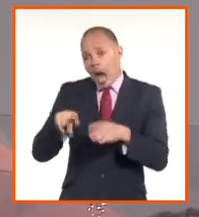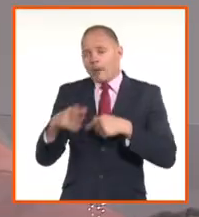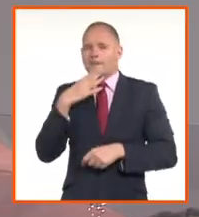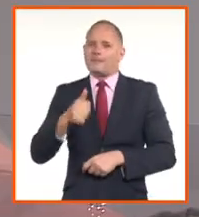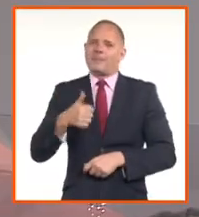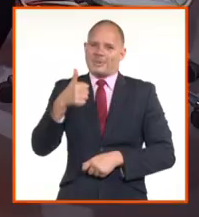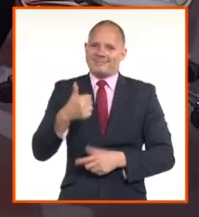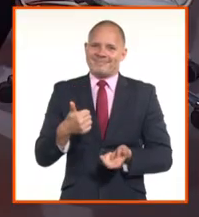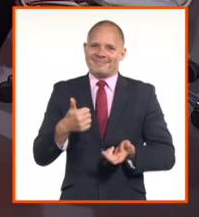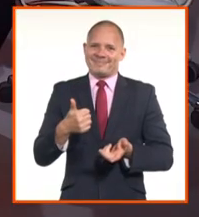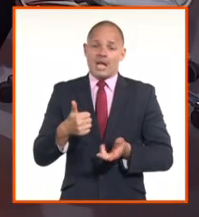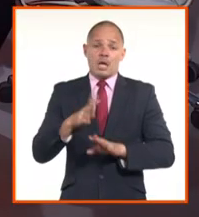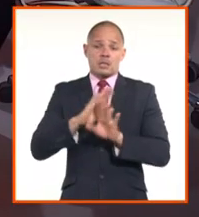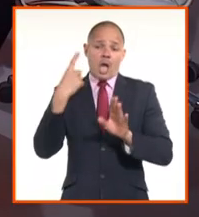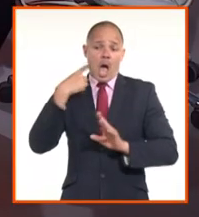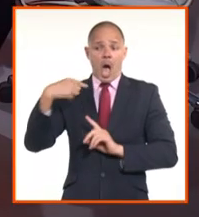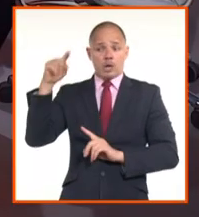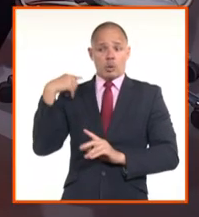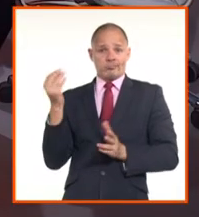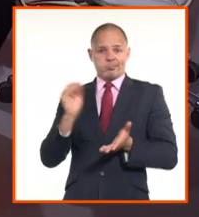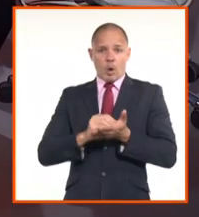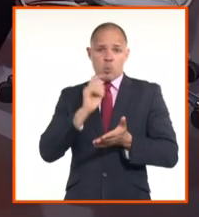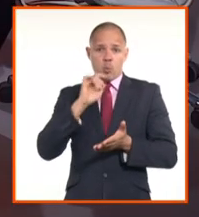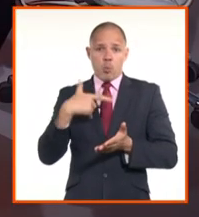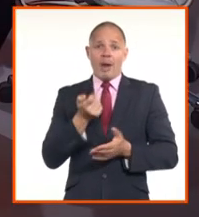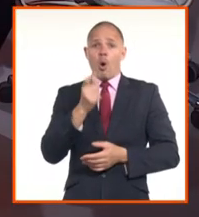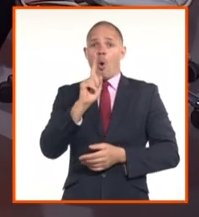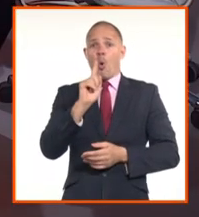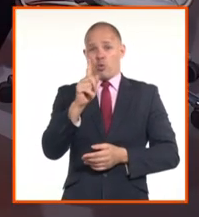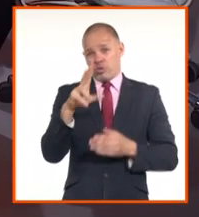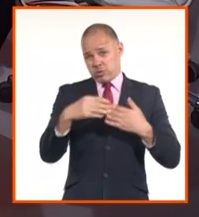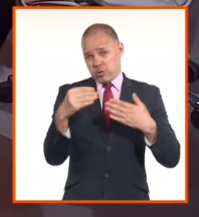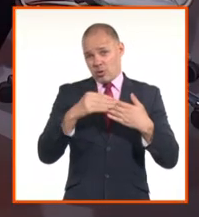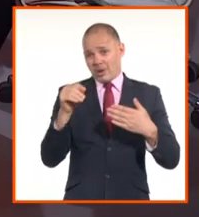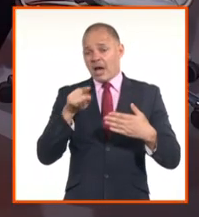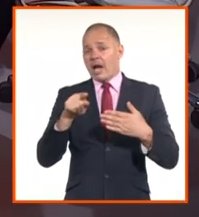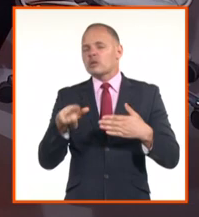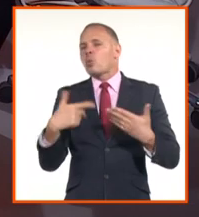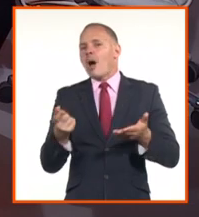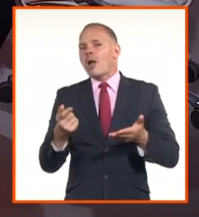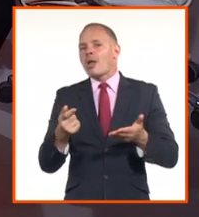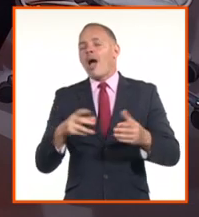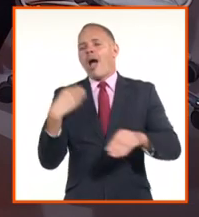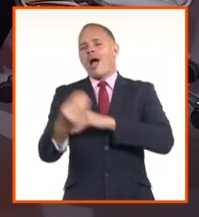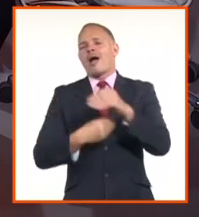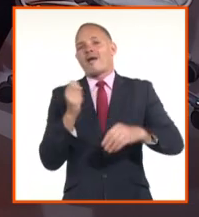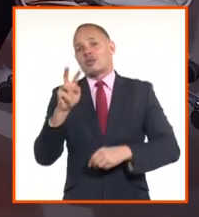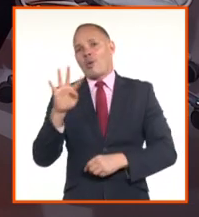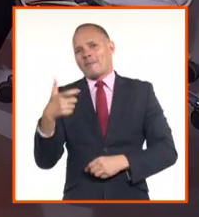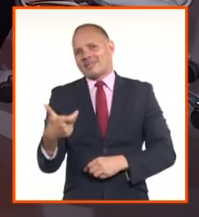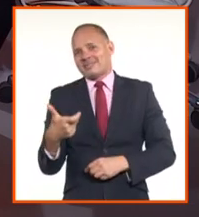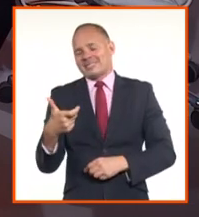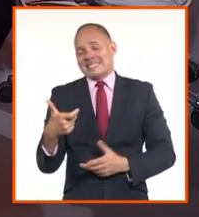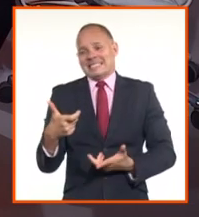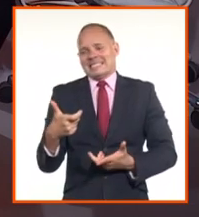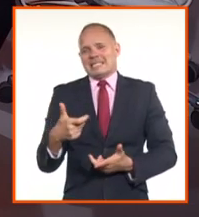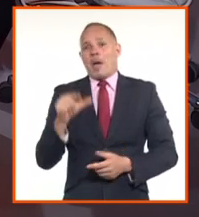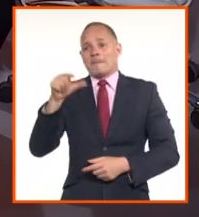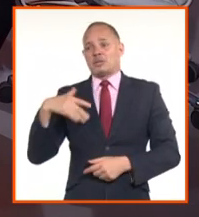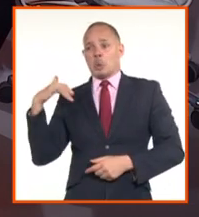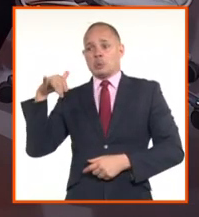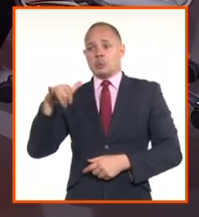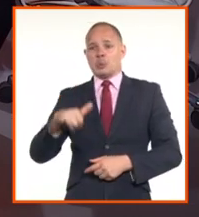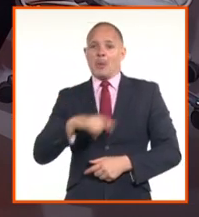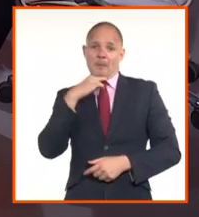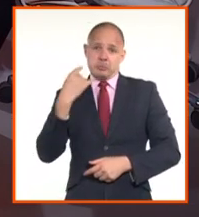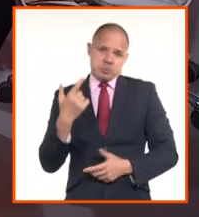Es decir, esos márgenes bajan un poquito y favorecen mejor la posibilidad a la persona que va